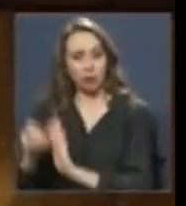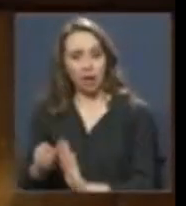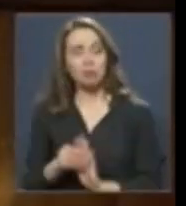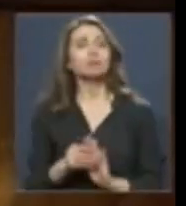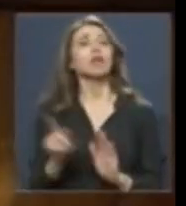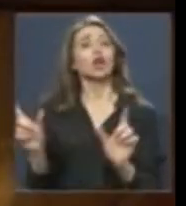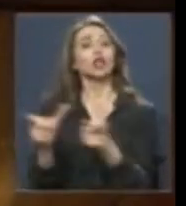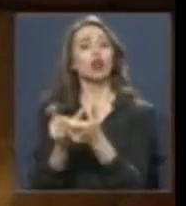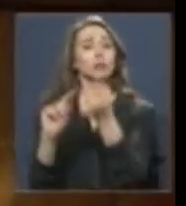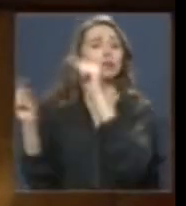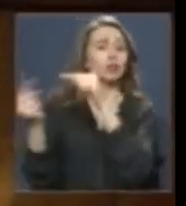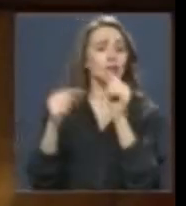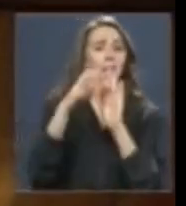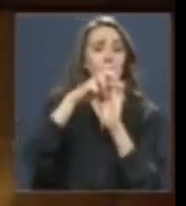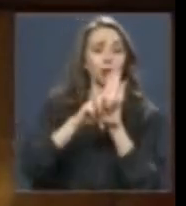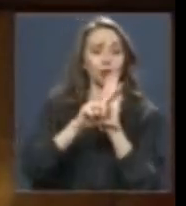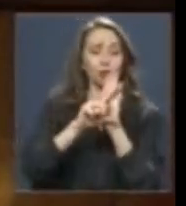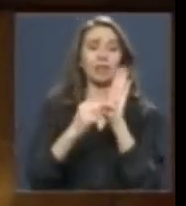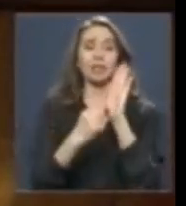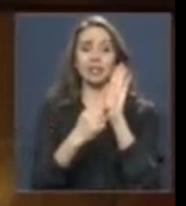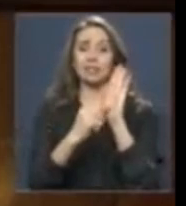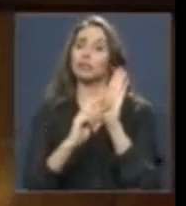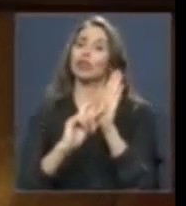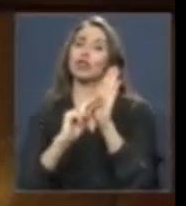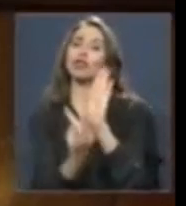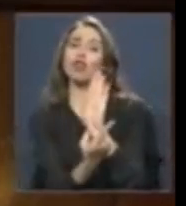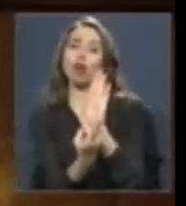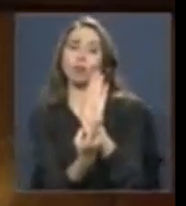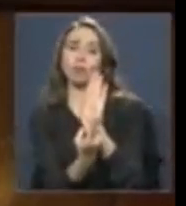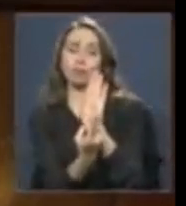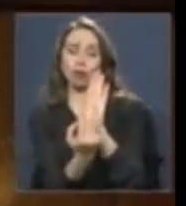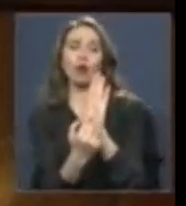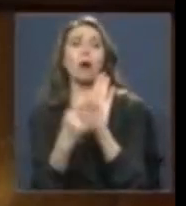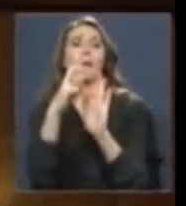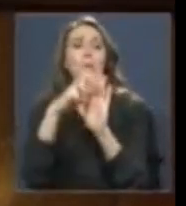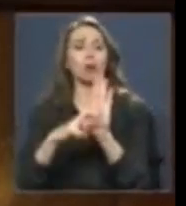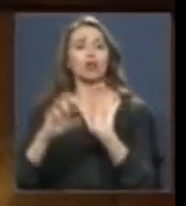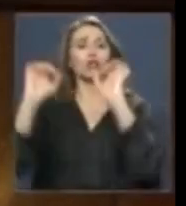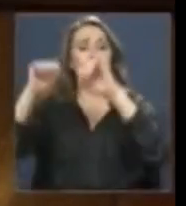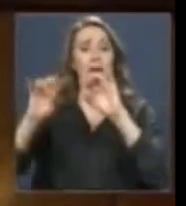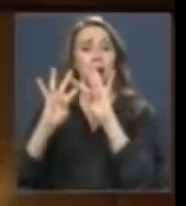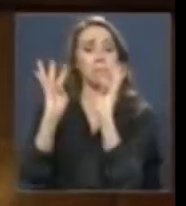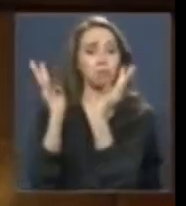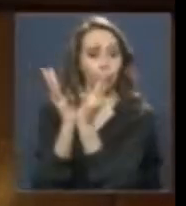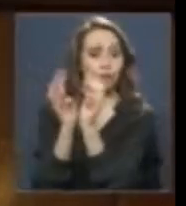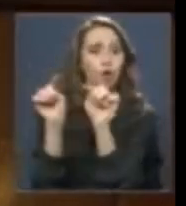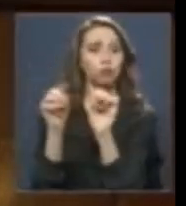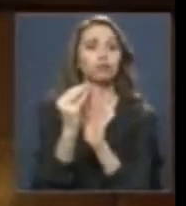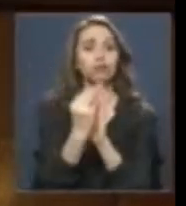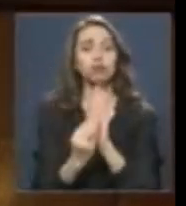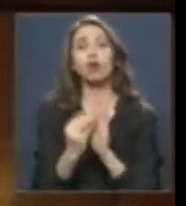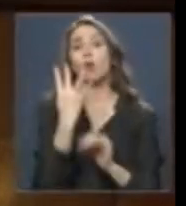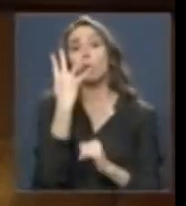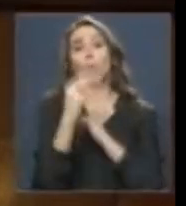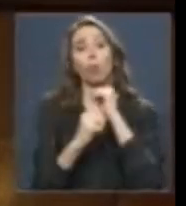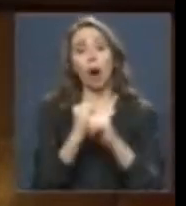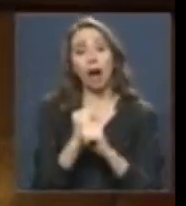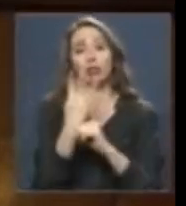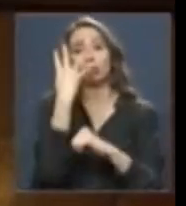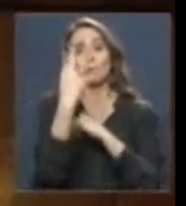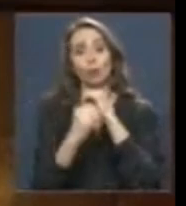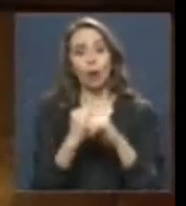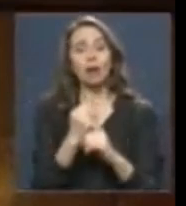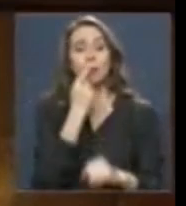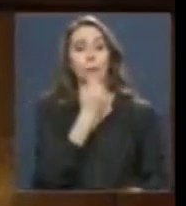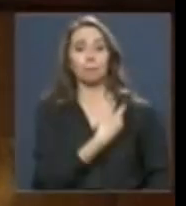el seno de la Comisión, se modificó esta norma de manera que el proyecto aprobado establece que cada cuatro años el presidente de